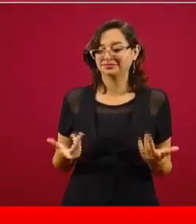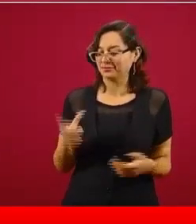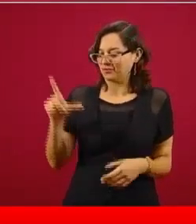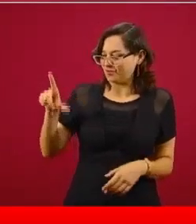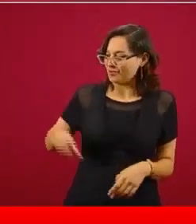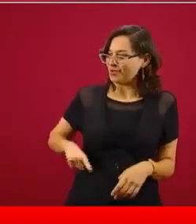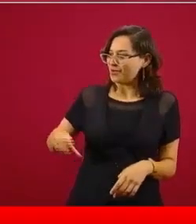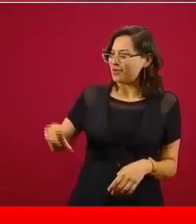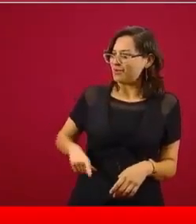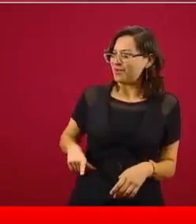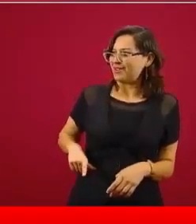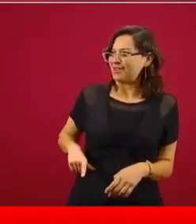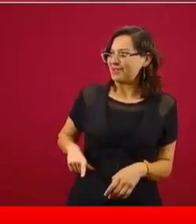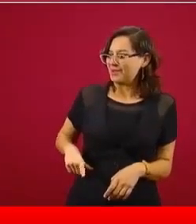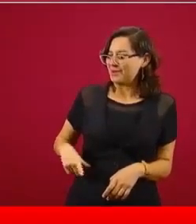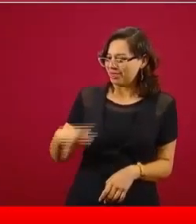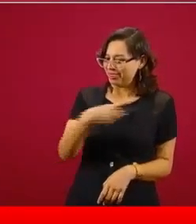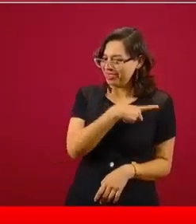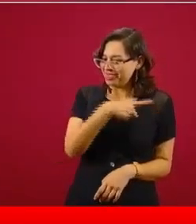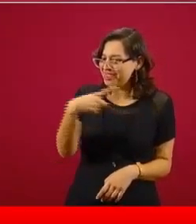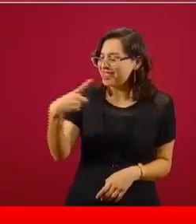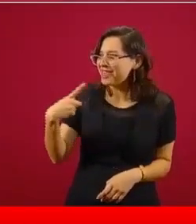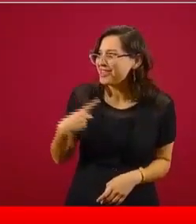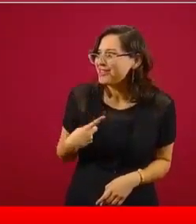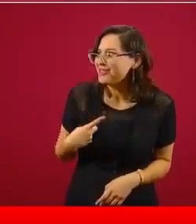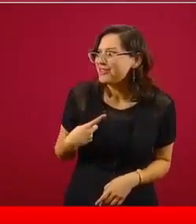obligación, una responsabilidad social.